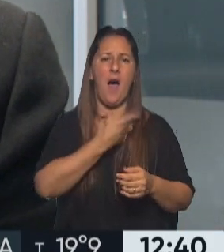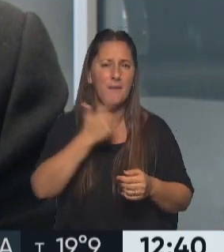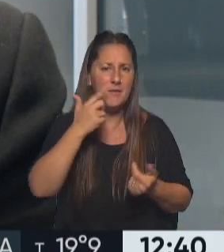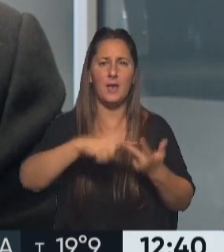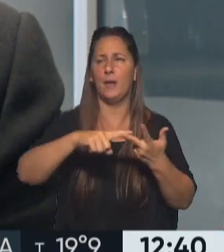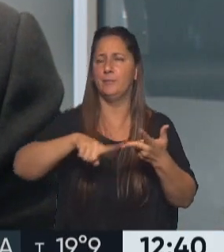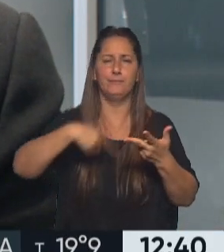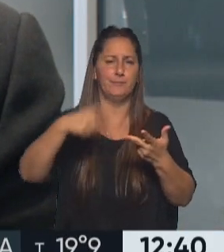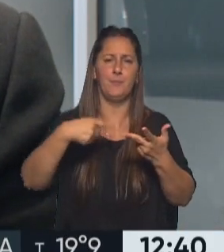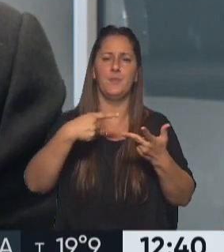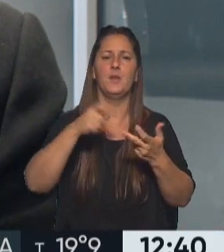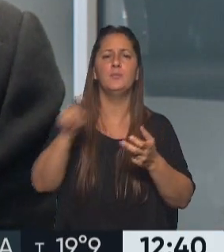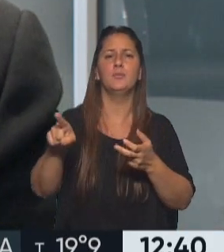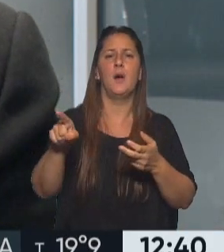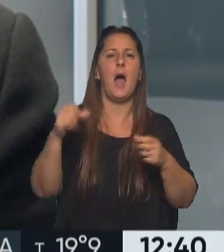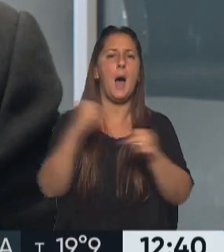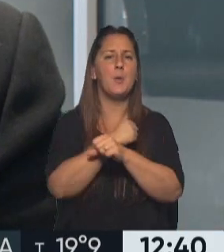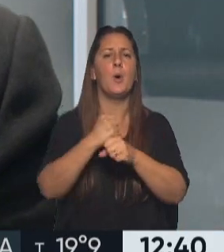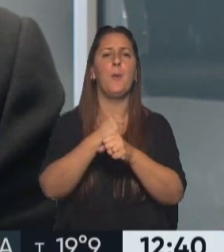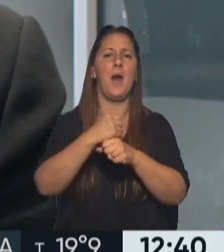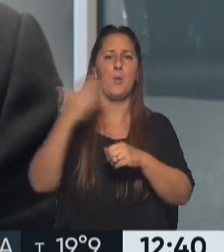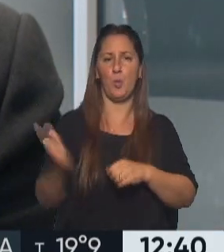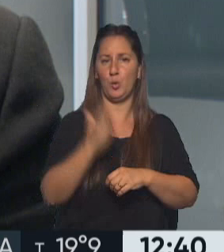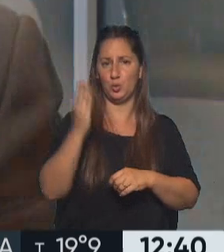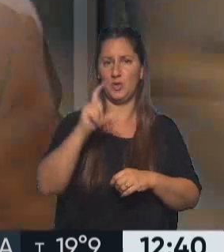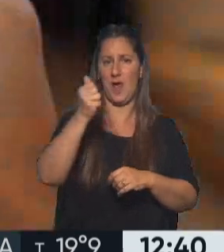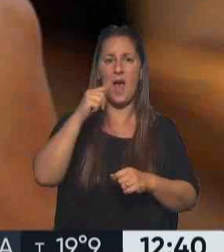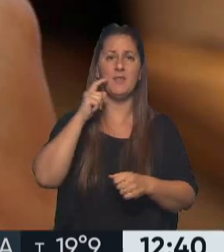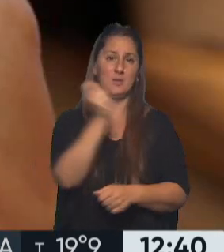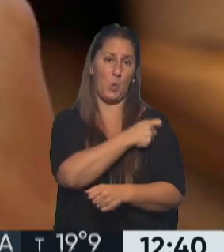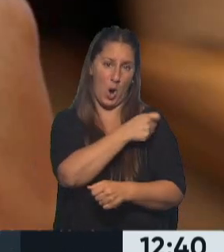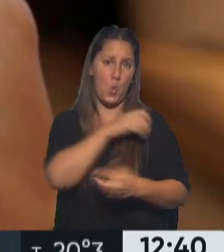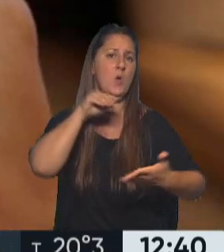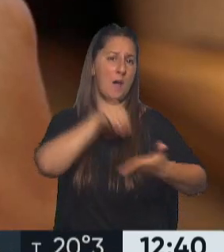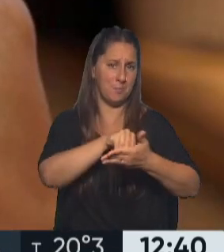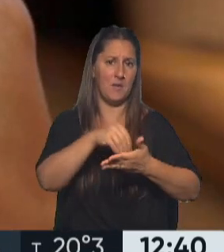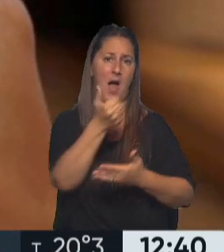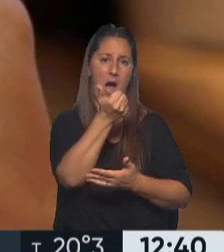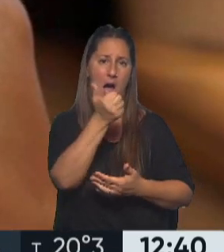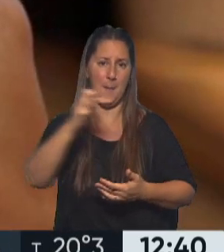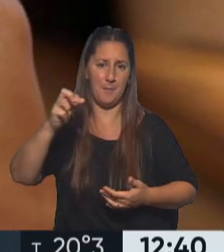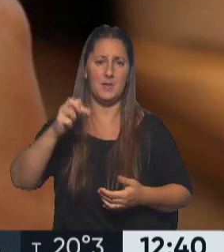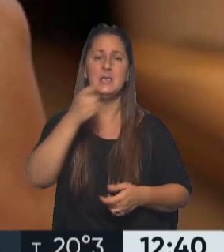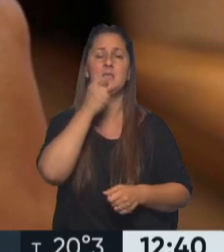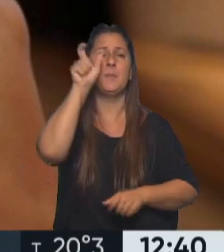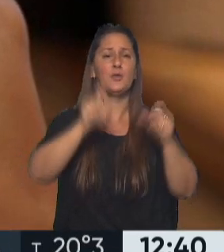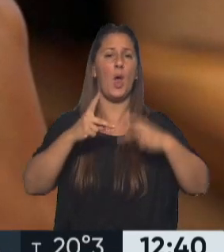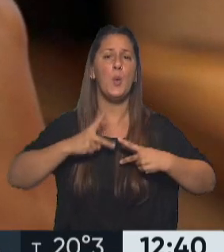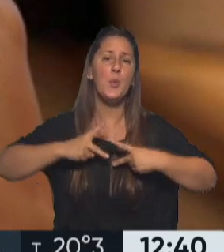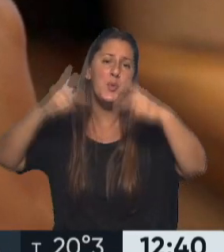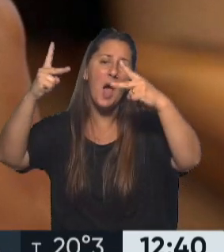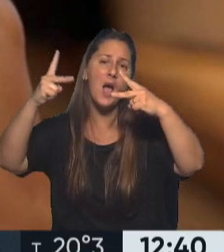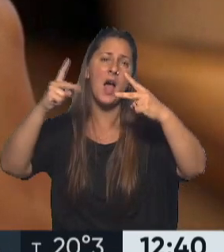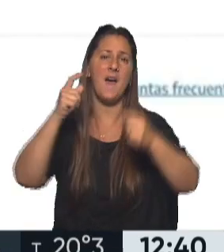un registro, por ejemplo, de producción aprobada para la producción de cannabis, los certificados de vacunas. Si alguien, por ejemplo, requiriera viajar y ver la X en un